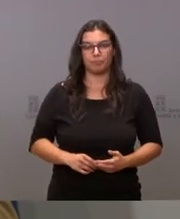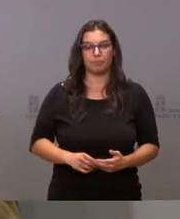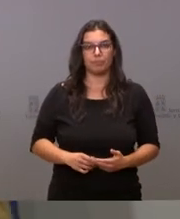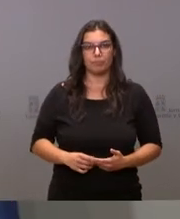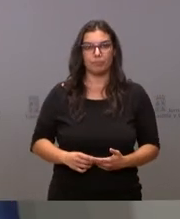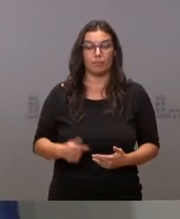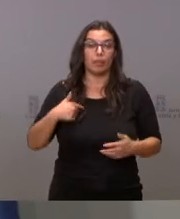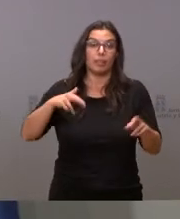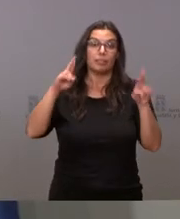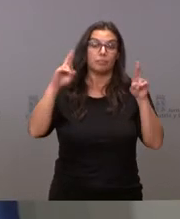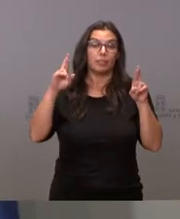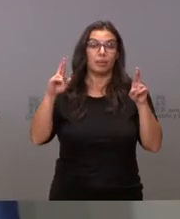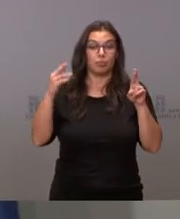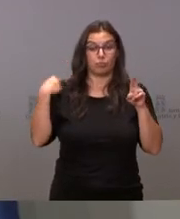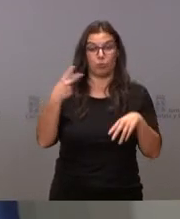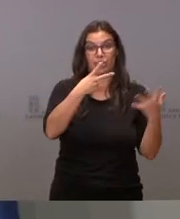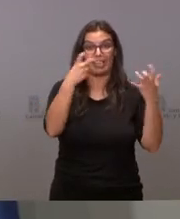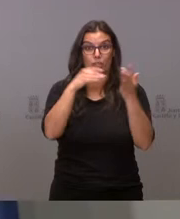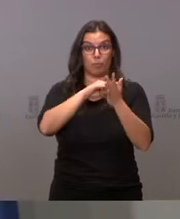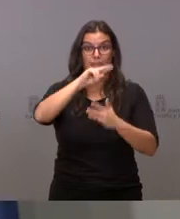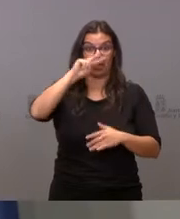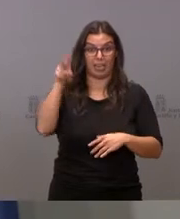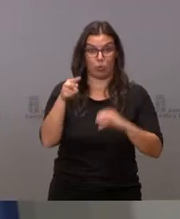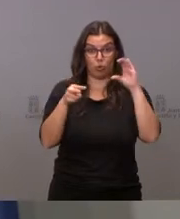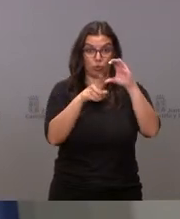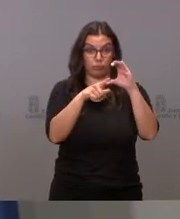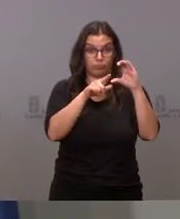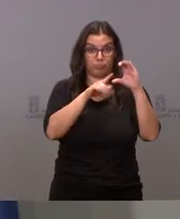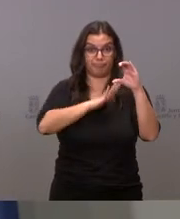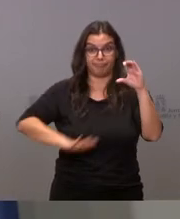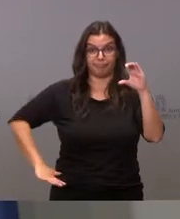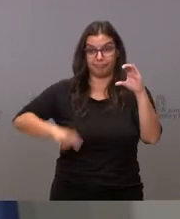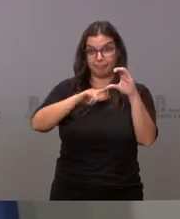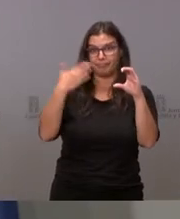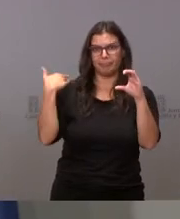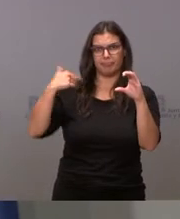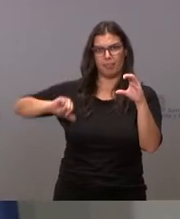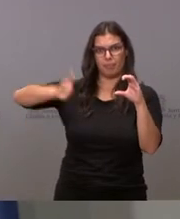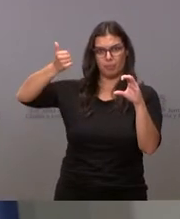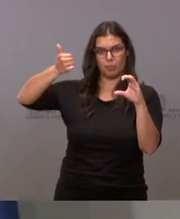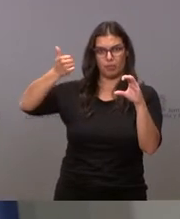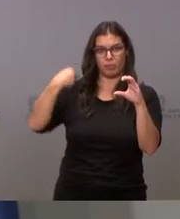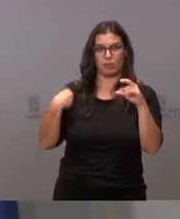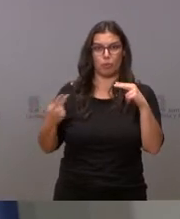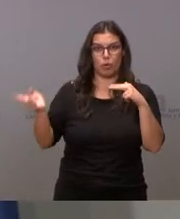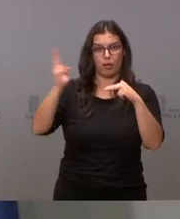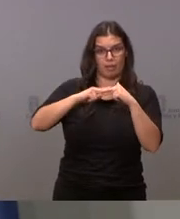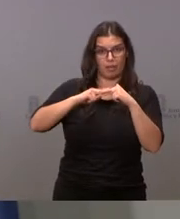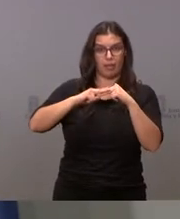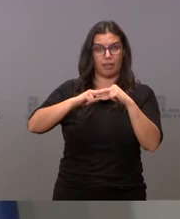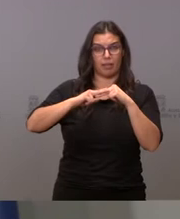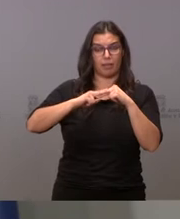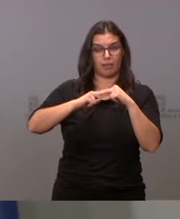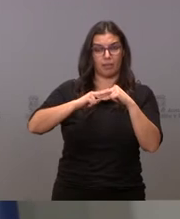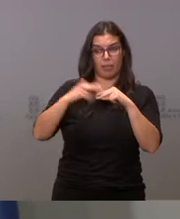esperamos poder destinar estos 700.000 euros que se aprobaron en una enmienda en los